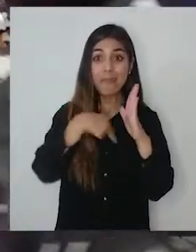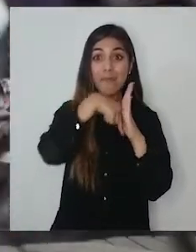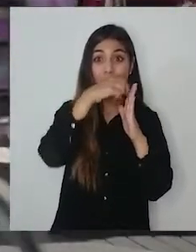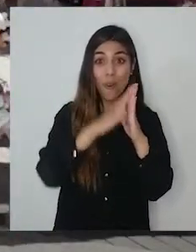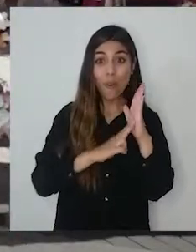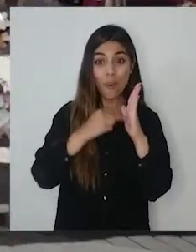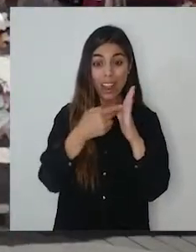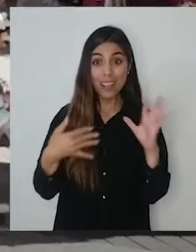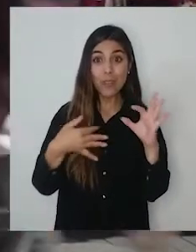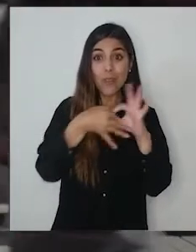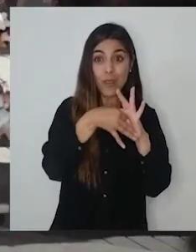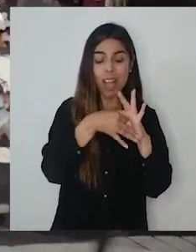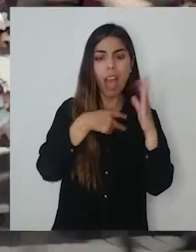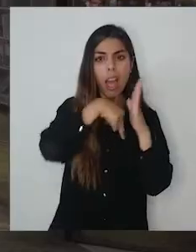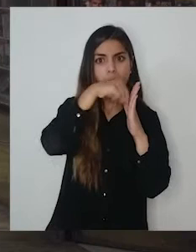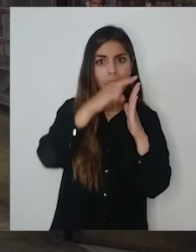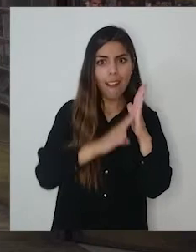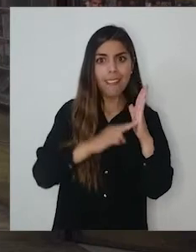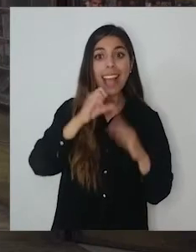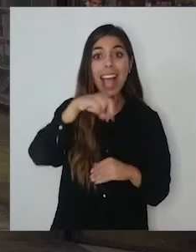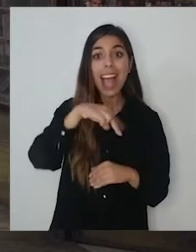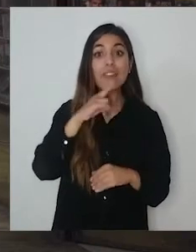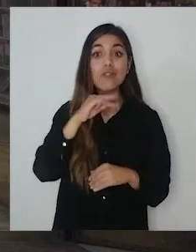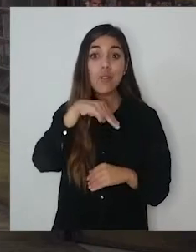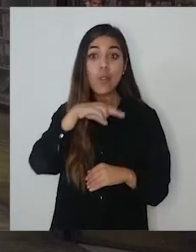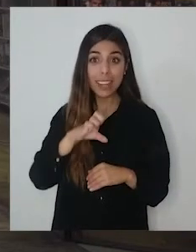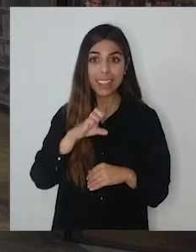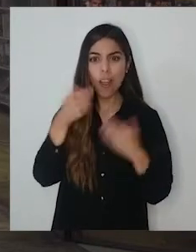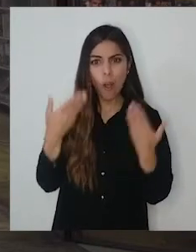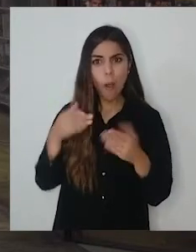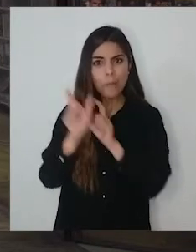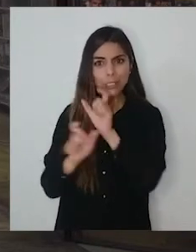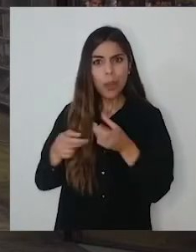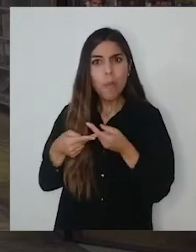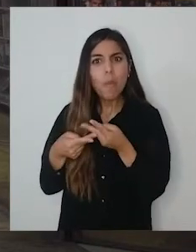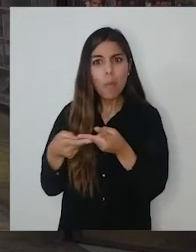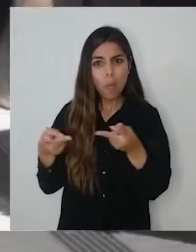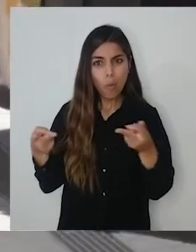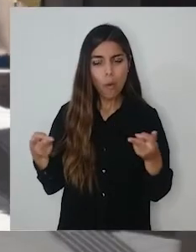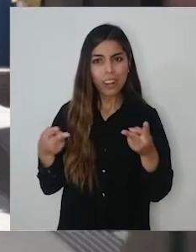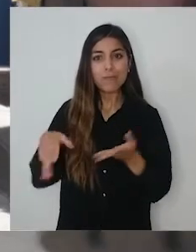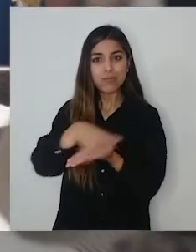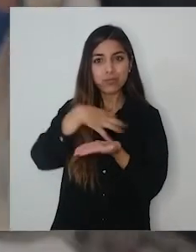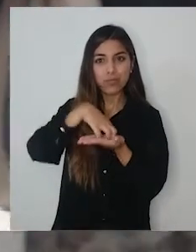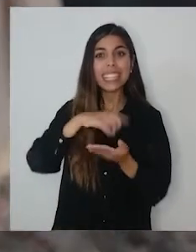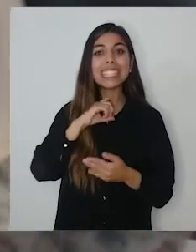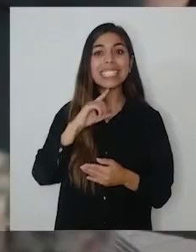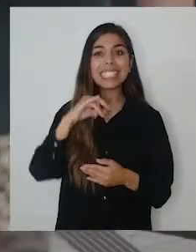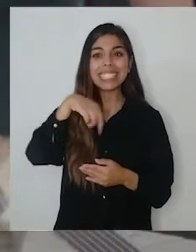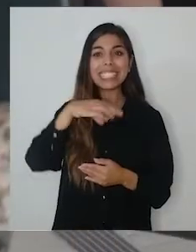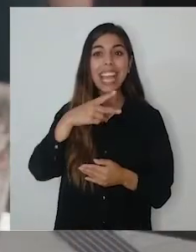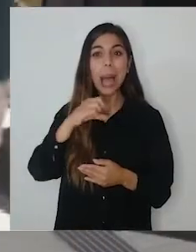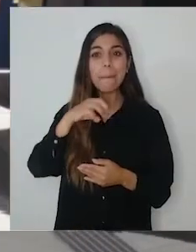mural que une la obra de un gran artista de Nemesio Antunes con la obra popular, el arte popular de Quinchamalí.